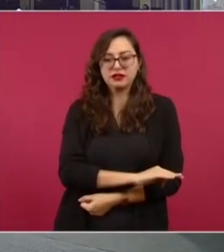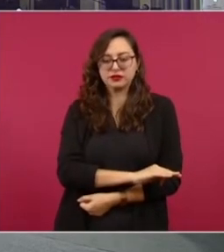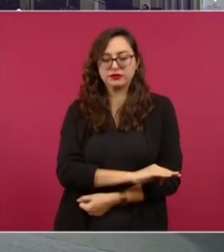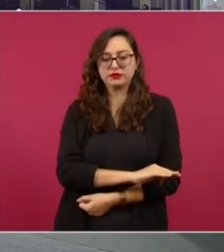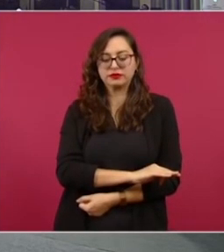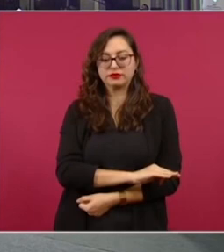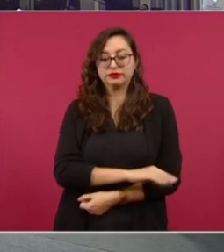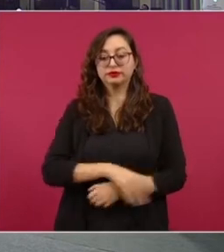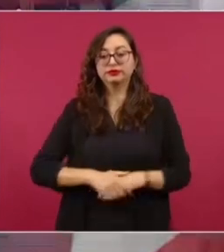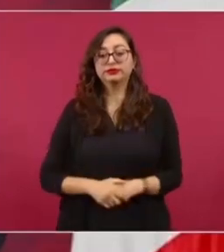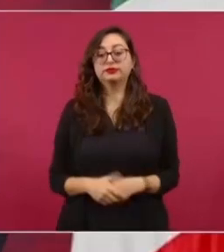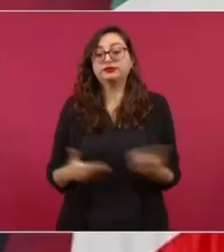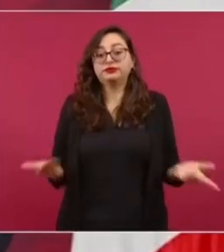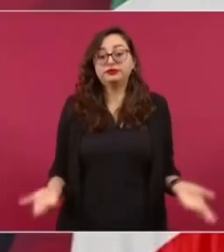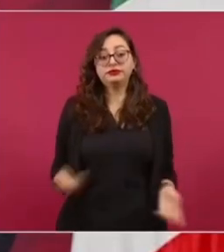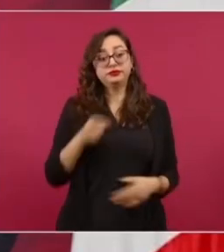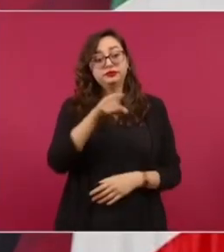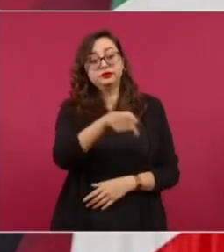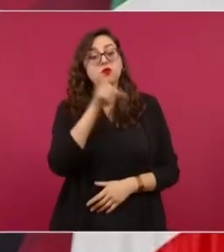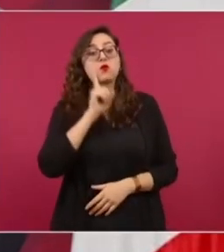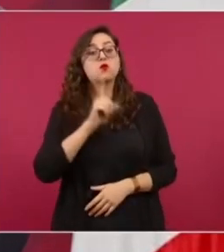la señora Xochitl